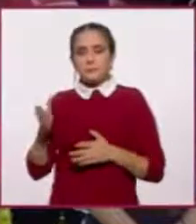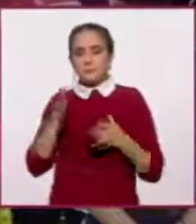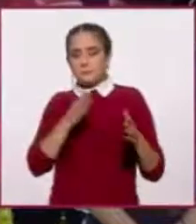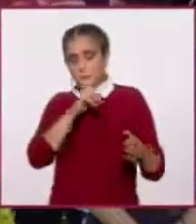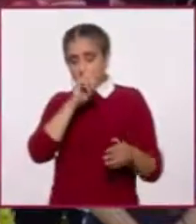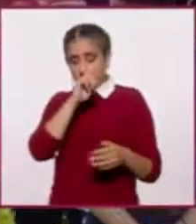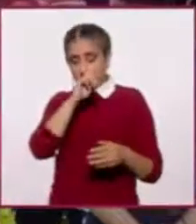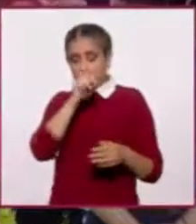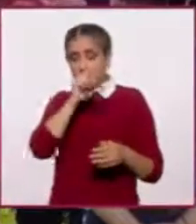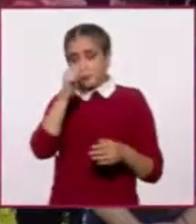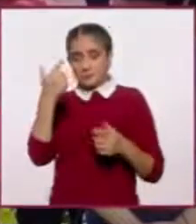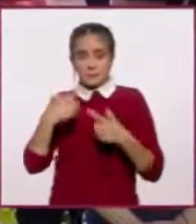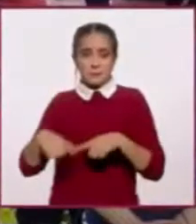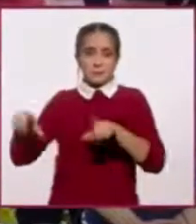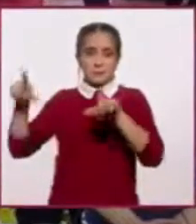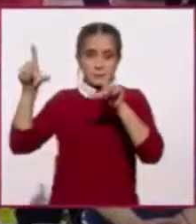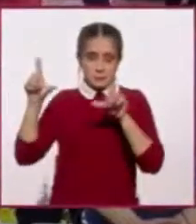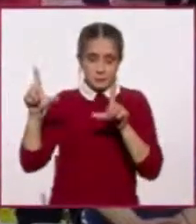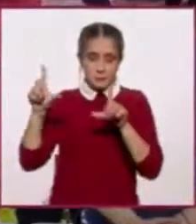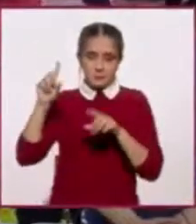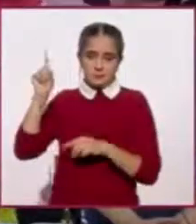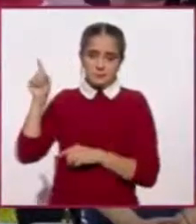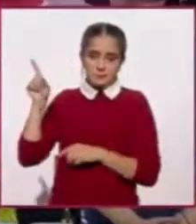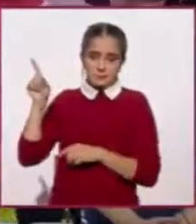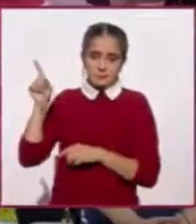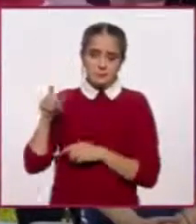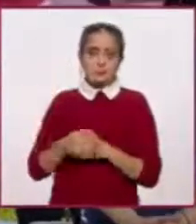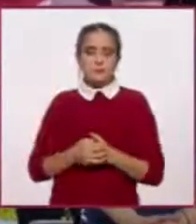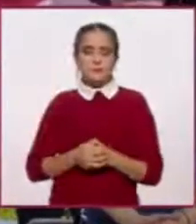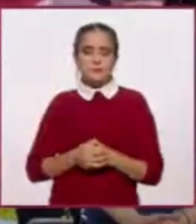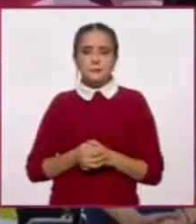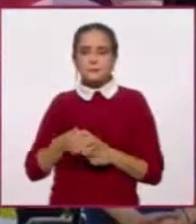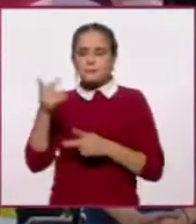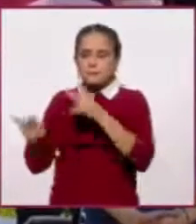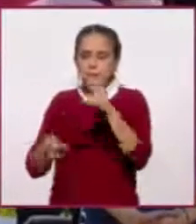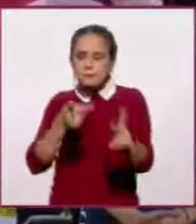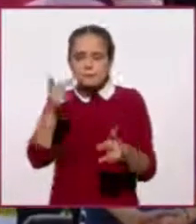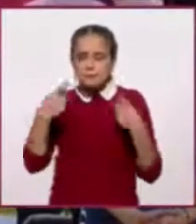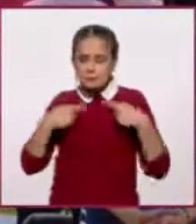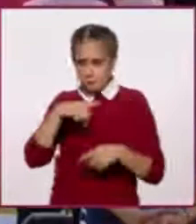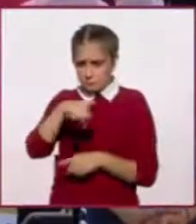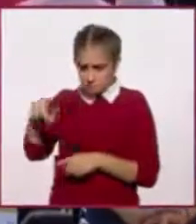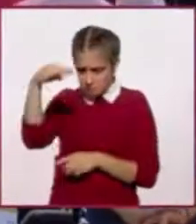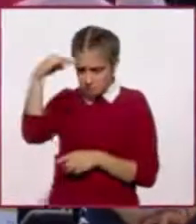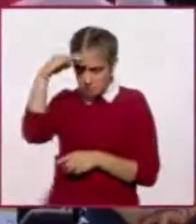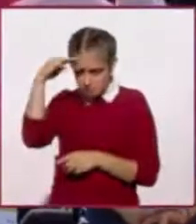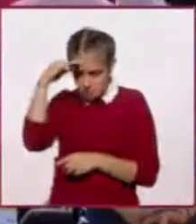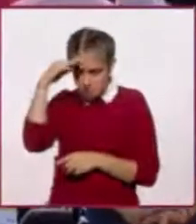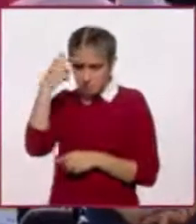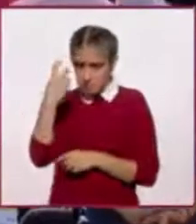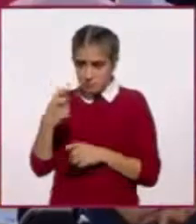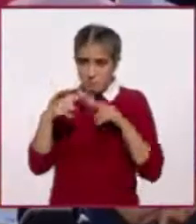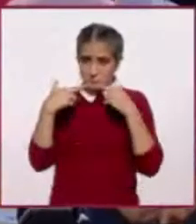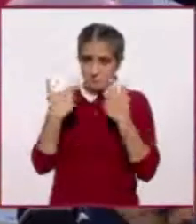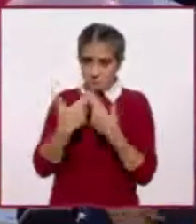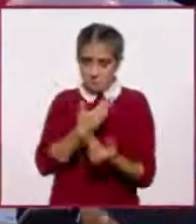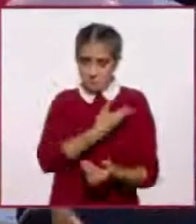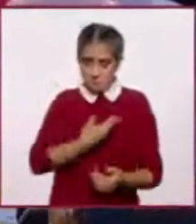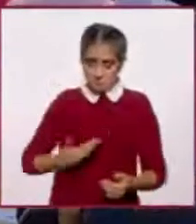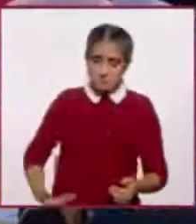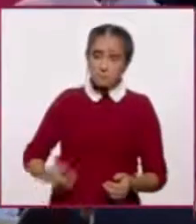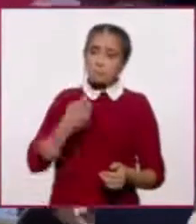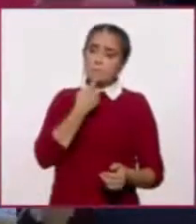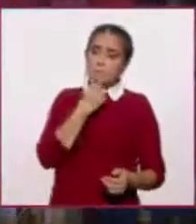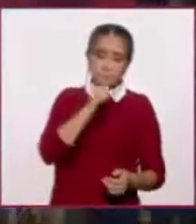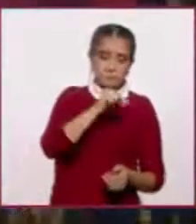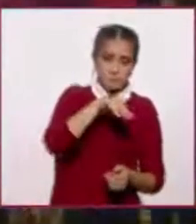nuestro último gráfico, en el que preguntamos a la gente, ¿Usted considera que en una reunión entre el